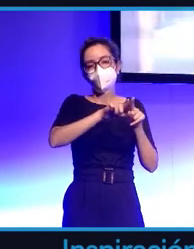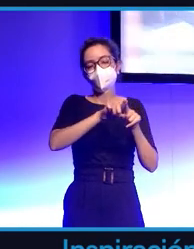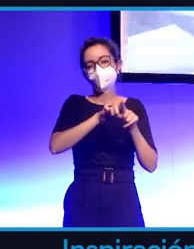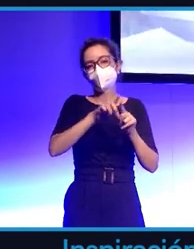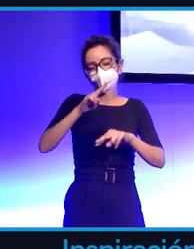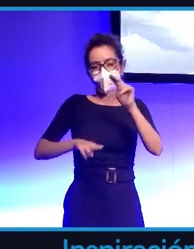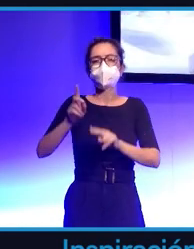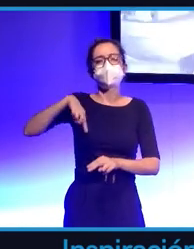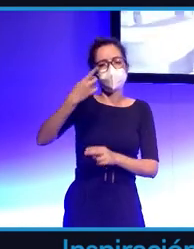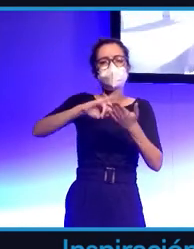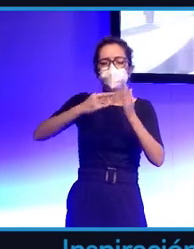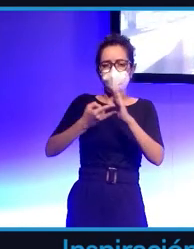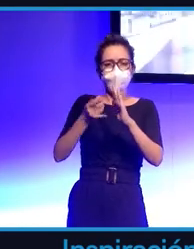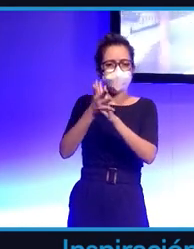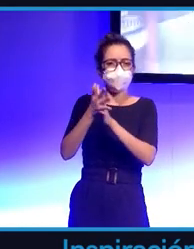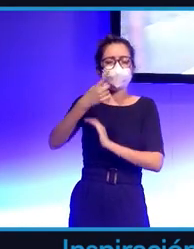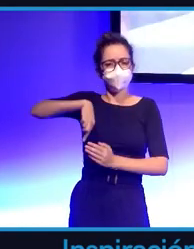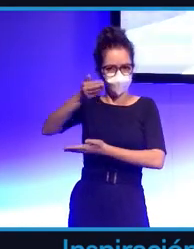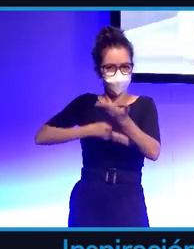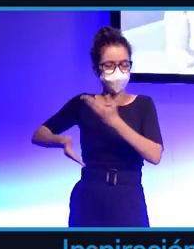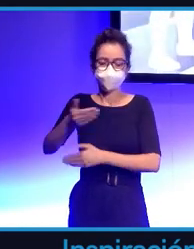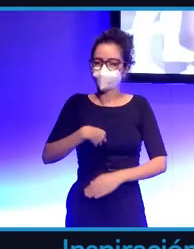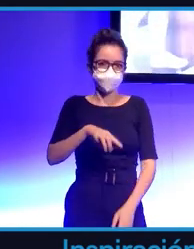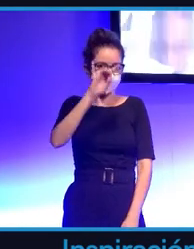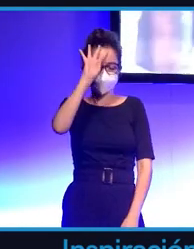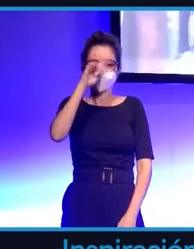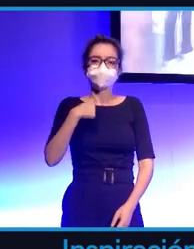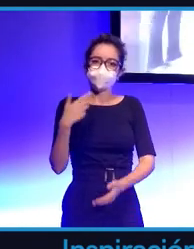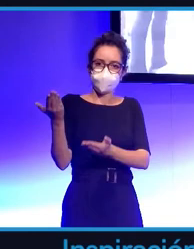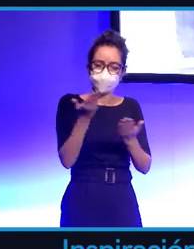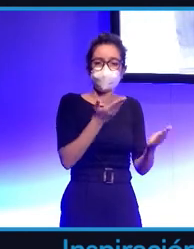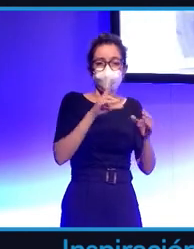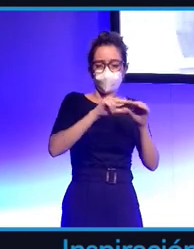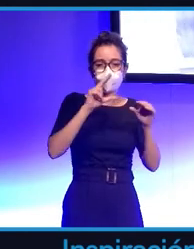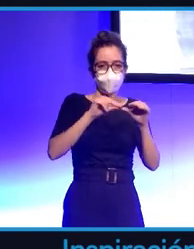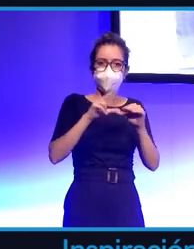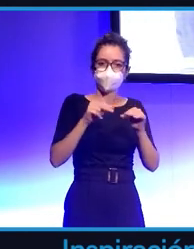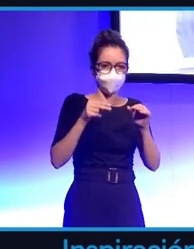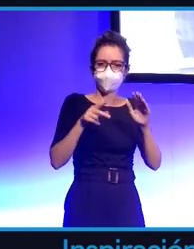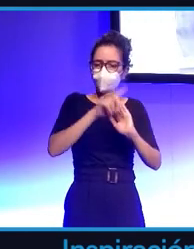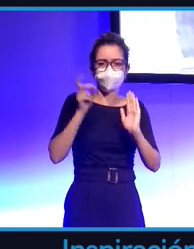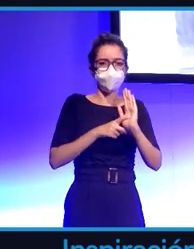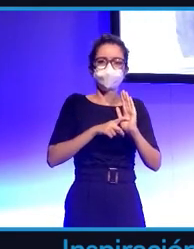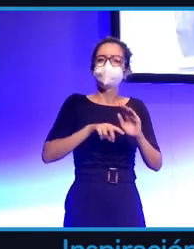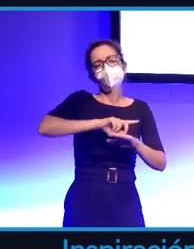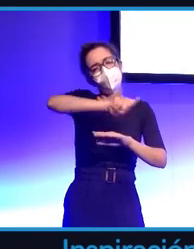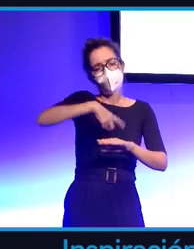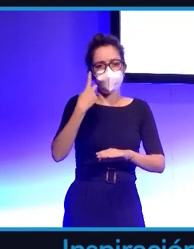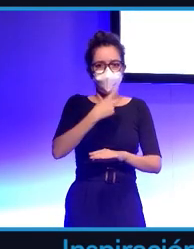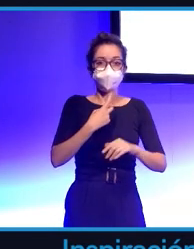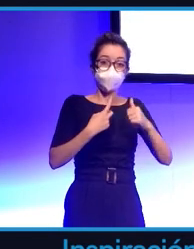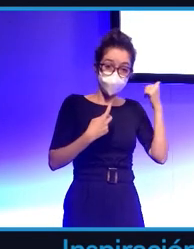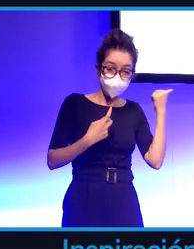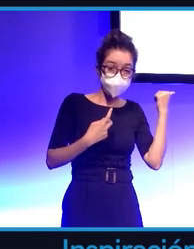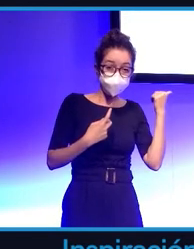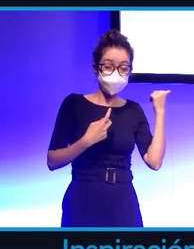colaborado con ellos y es impresionante. Os invito a que veáis el vídeo entero. una hora de duración más o menos pero la visión que ellos ponen en